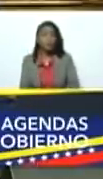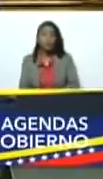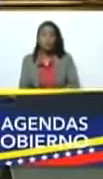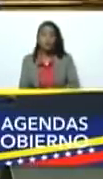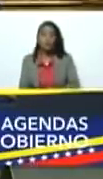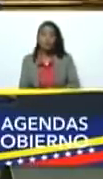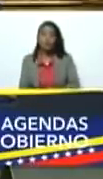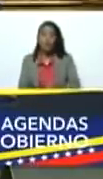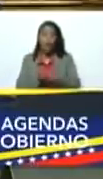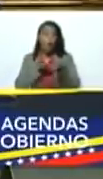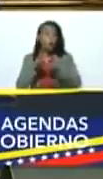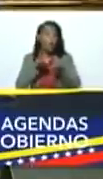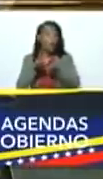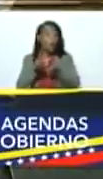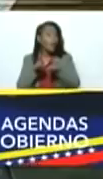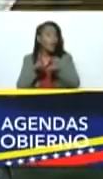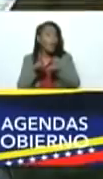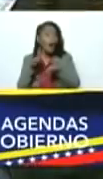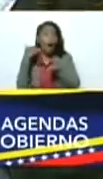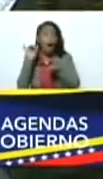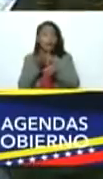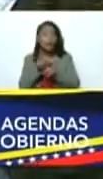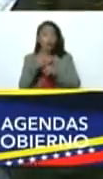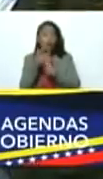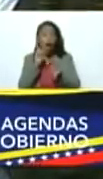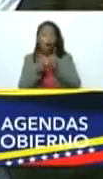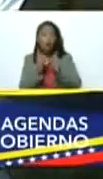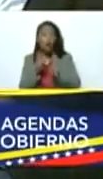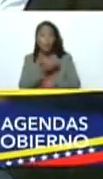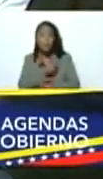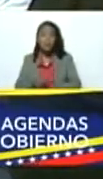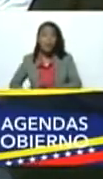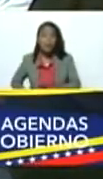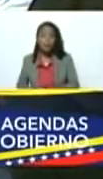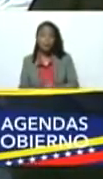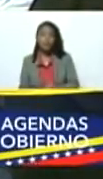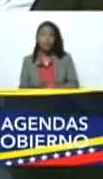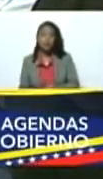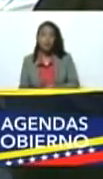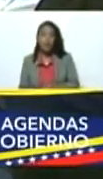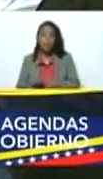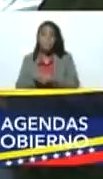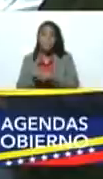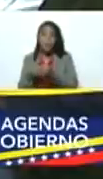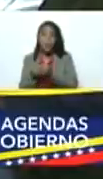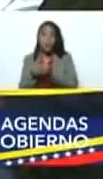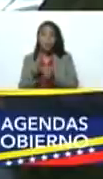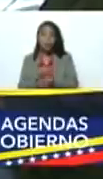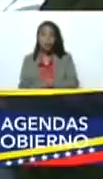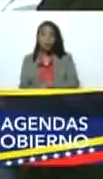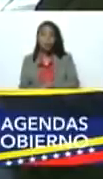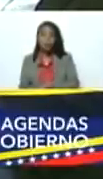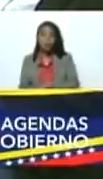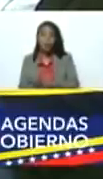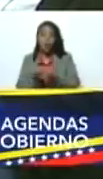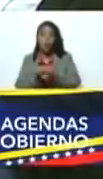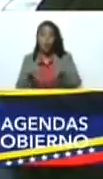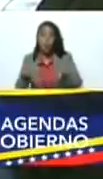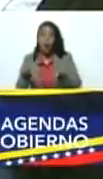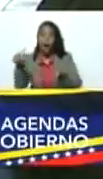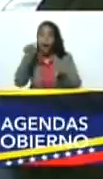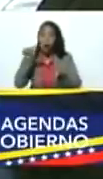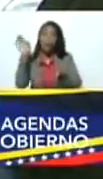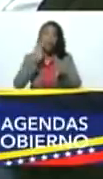es que en Cogedes había situaciones, presidente, en que se rompía un tubo de agua